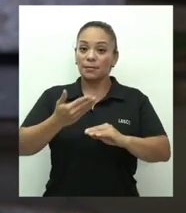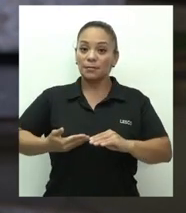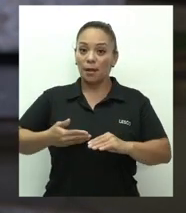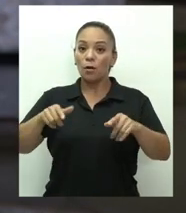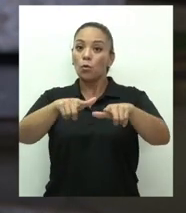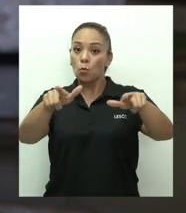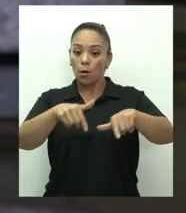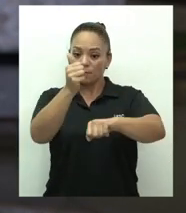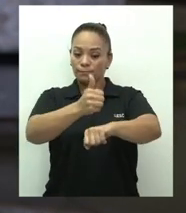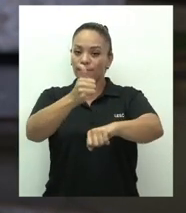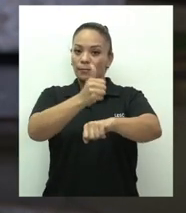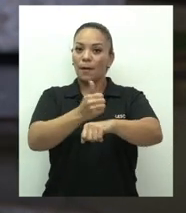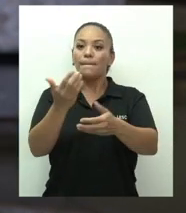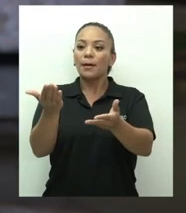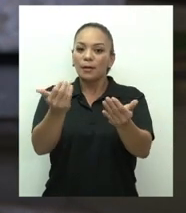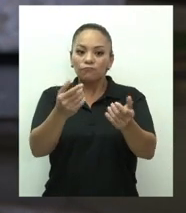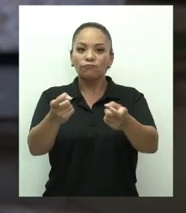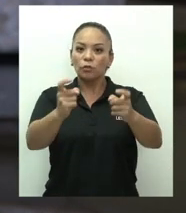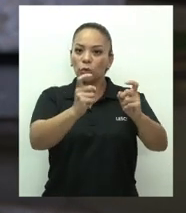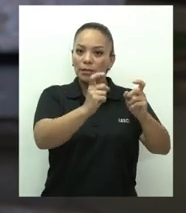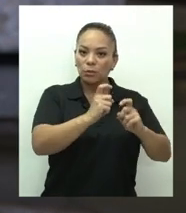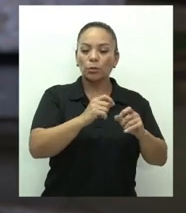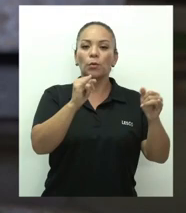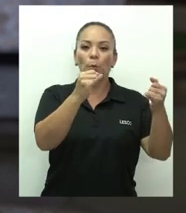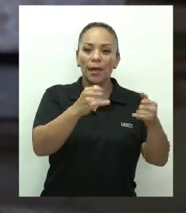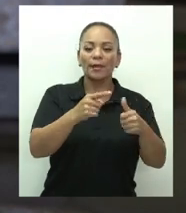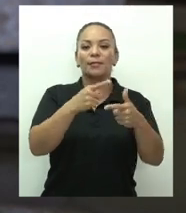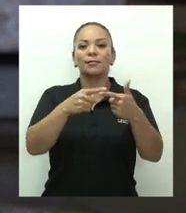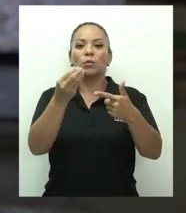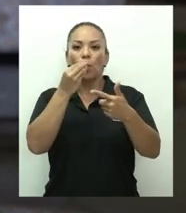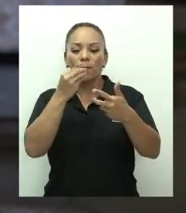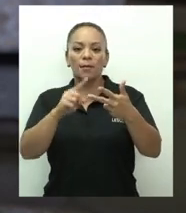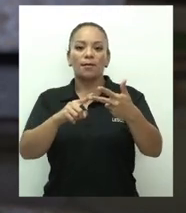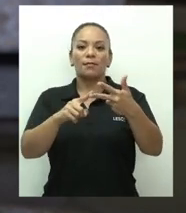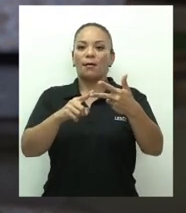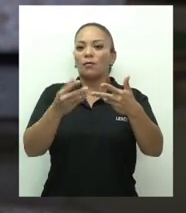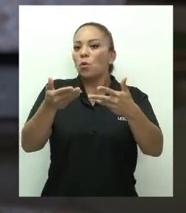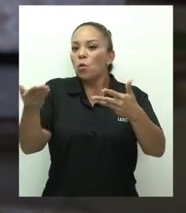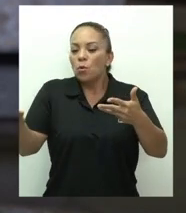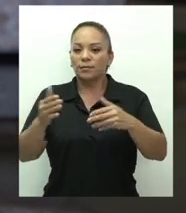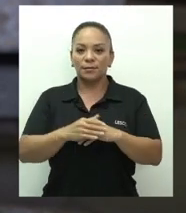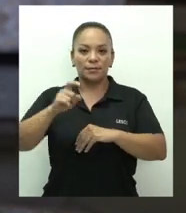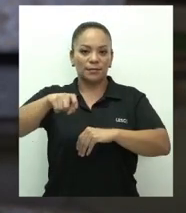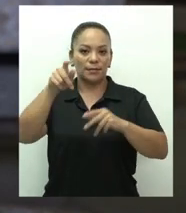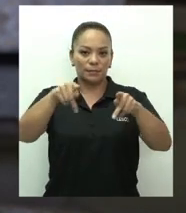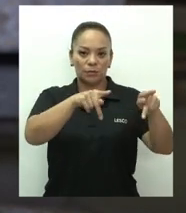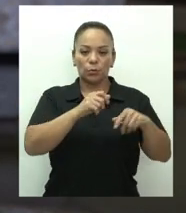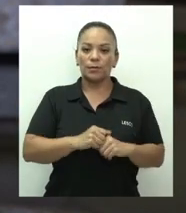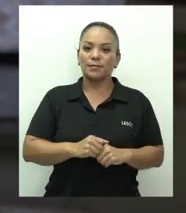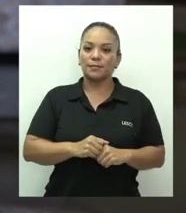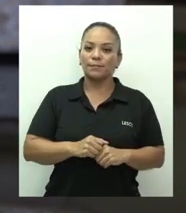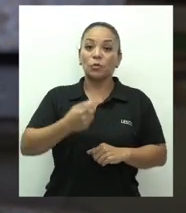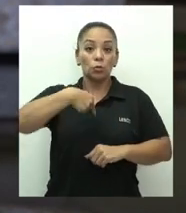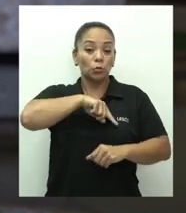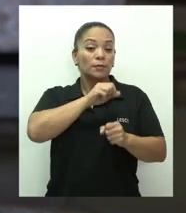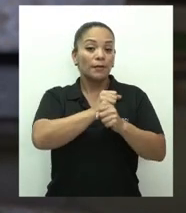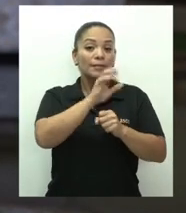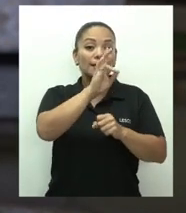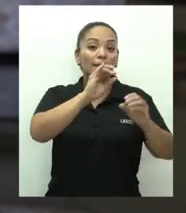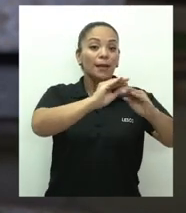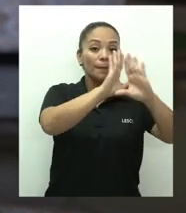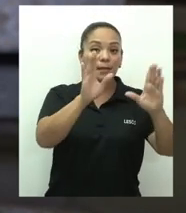y alimentos no perecederos en casa presidencial, que vamos a operar de 7 de la mañana a 7 de la noche.